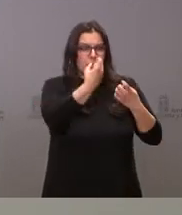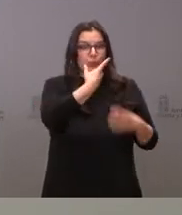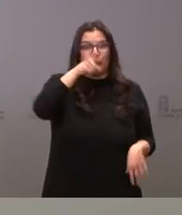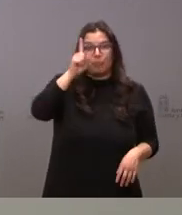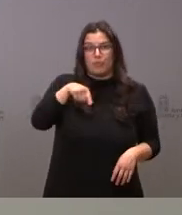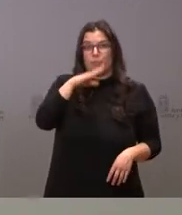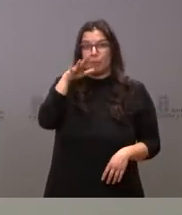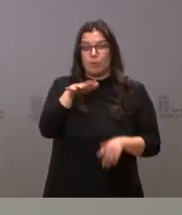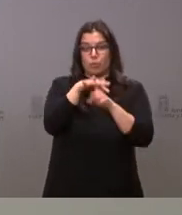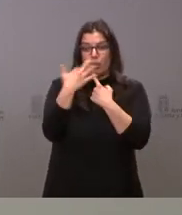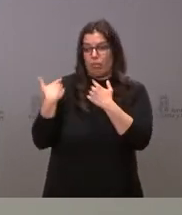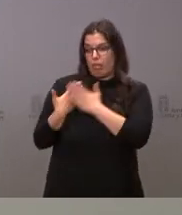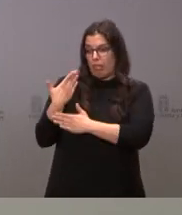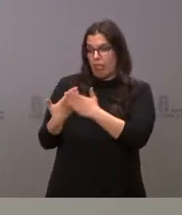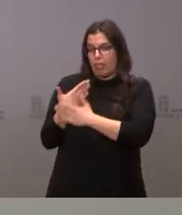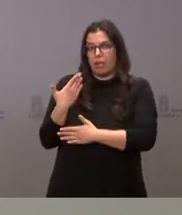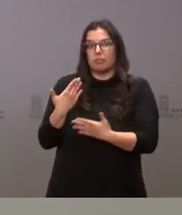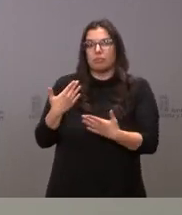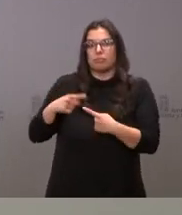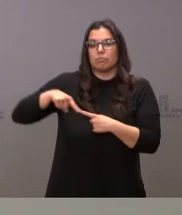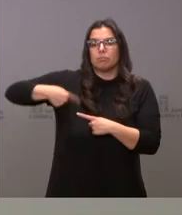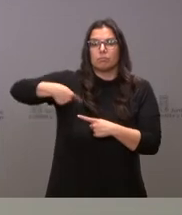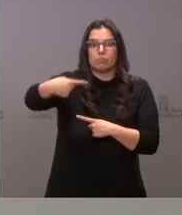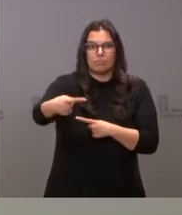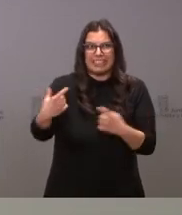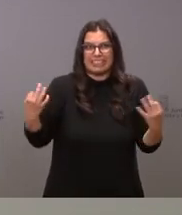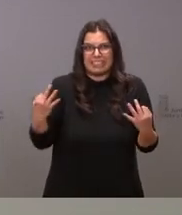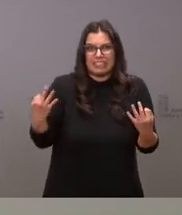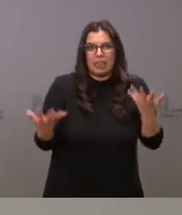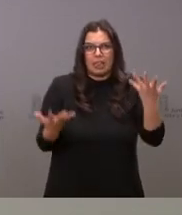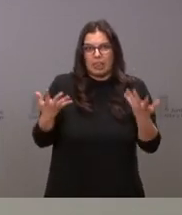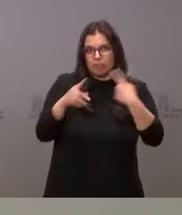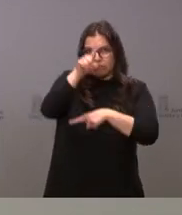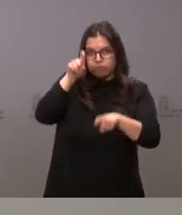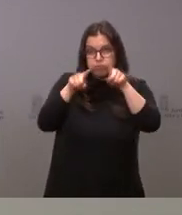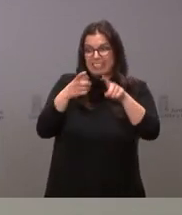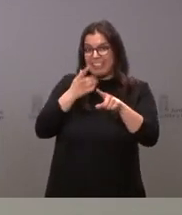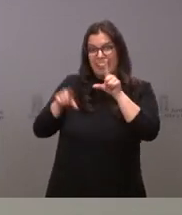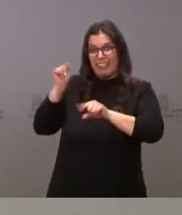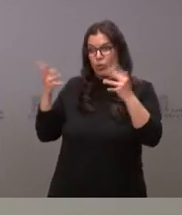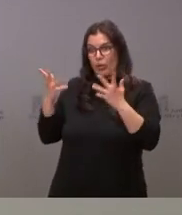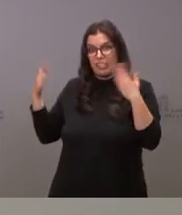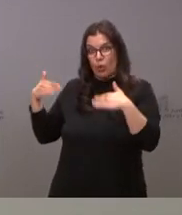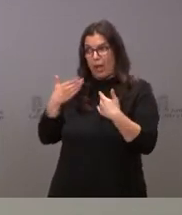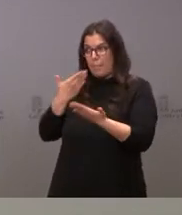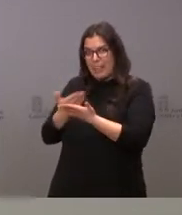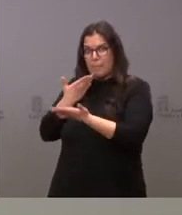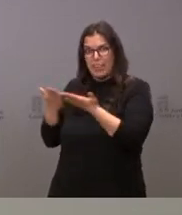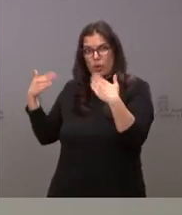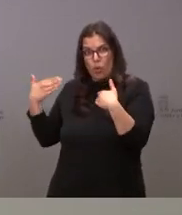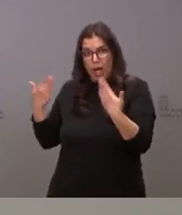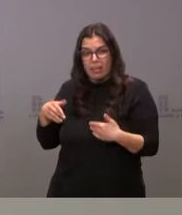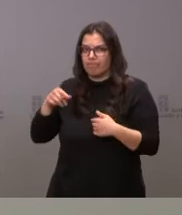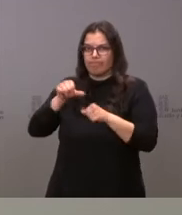circunstancias de los últimos días y los que se puedan producir en los días siguientes de no tomarse decisiones urgentes como estamos demandando. En lo que